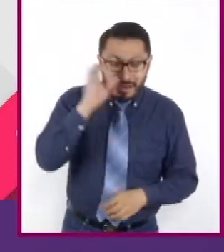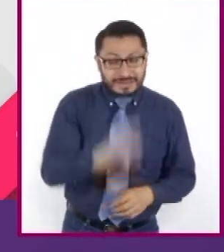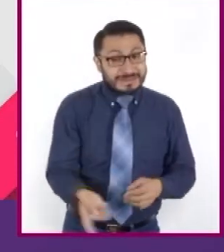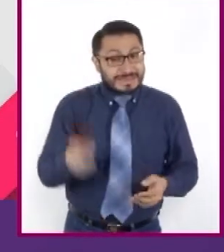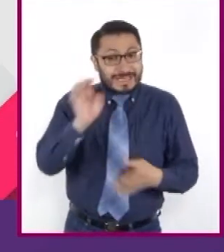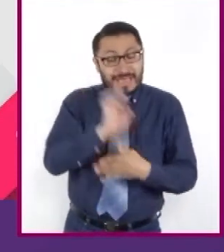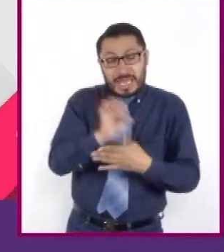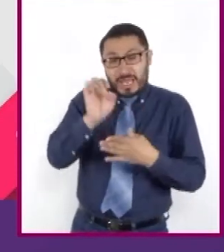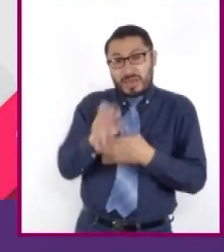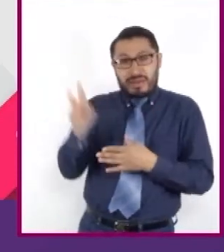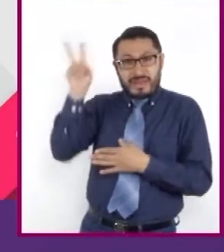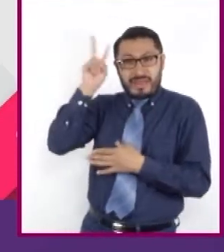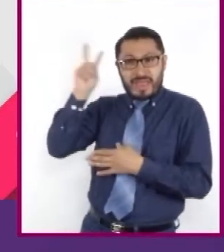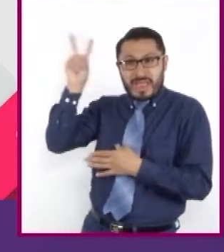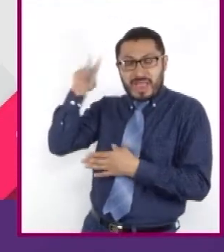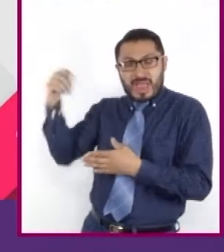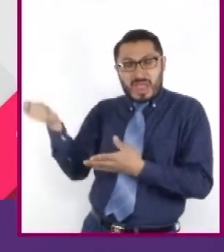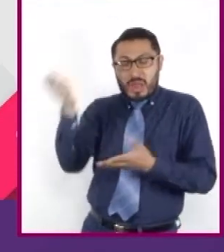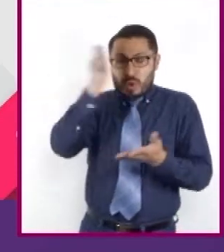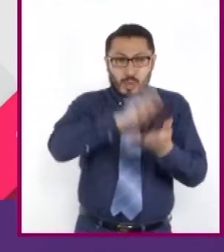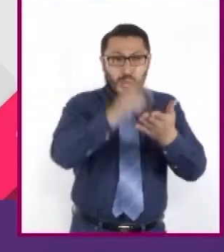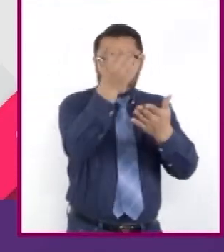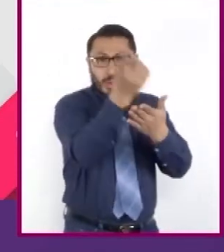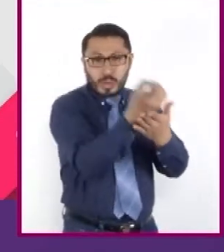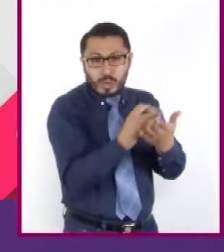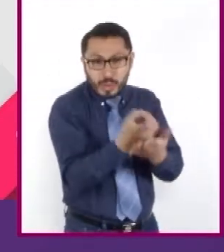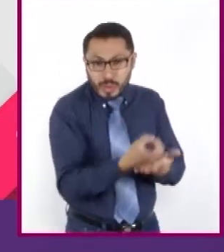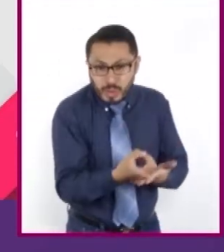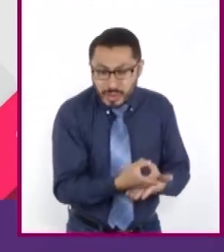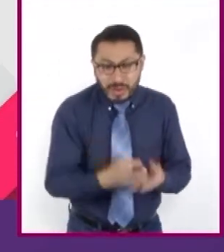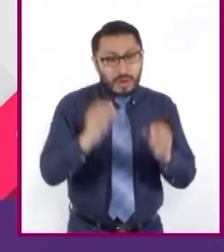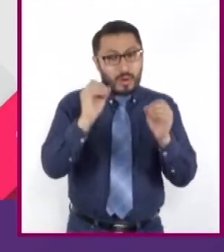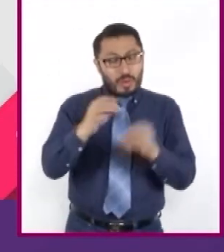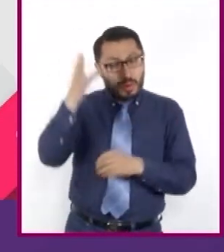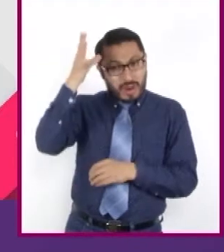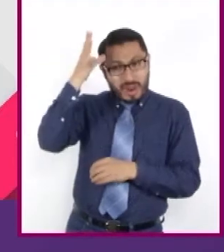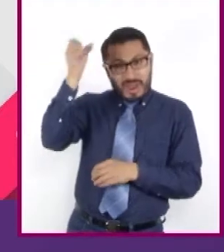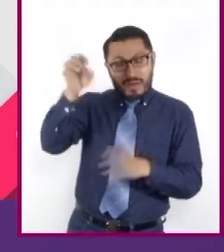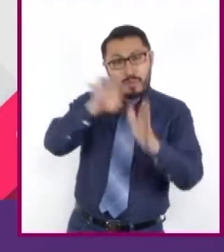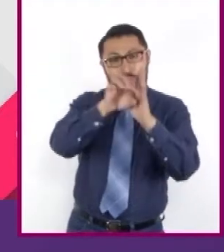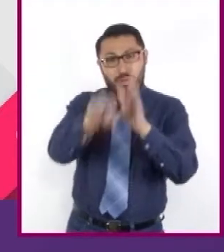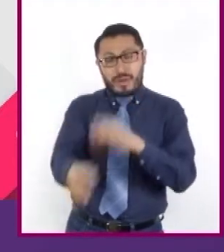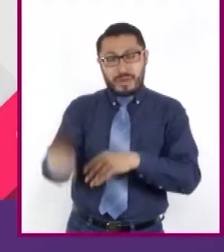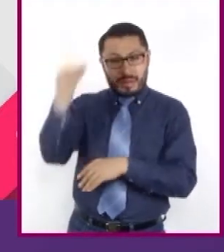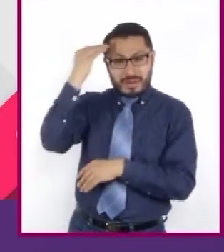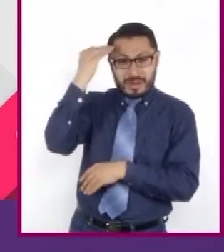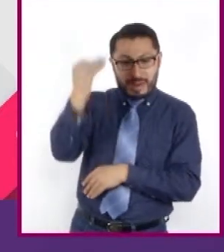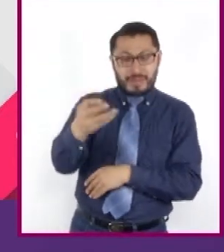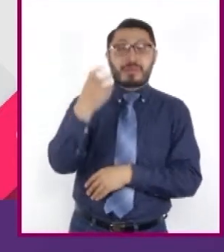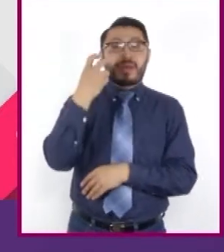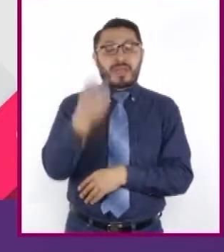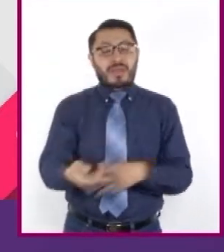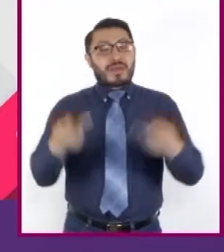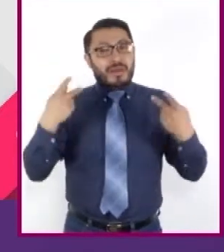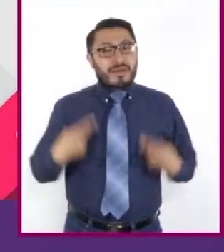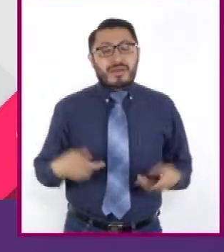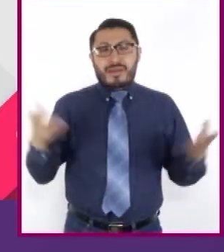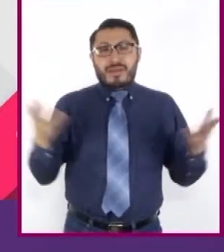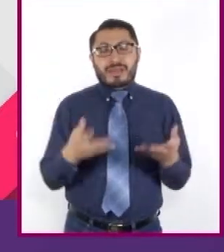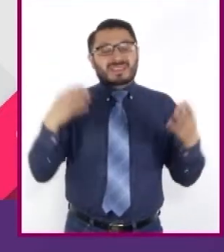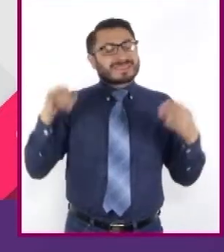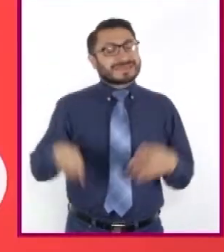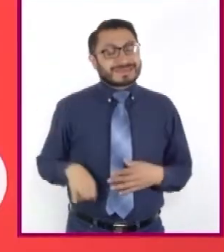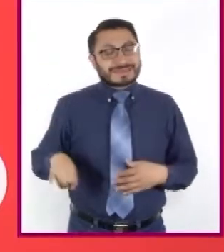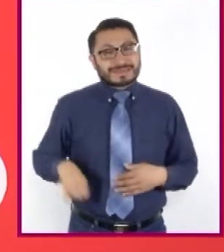conceptos como el tiempo. Con esto, los autores crean cosas alucinantes, en la espera de la interpretación del